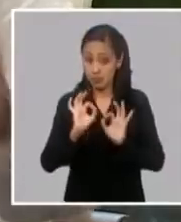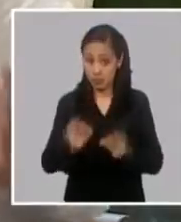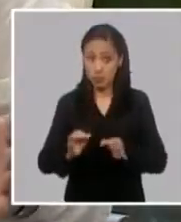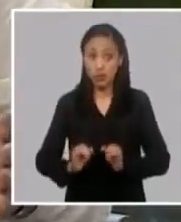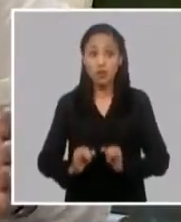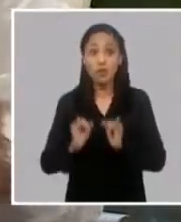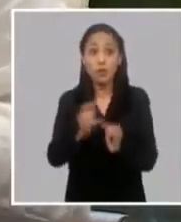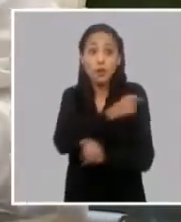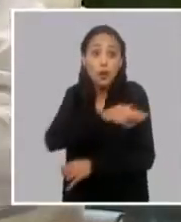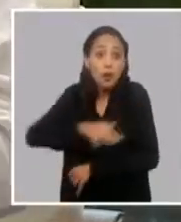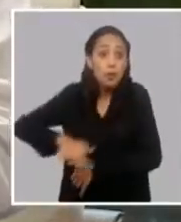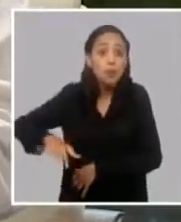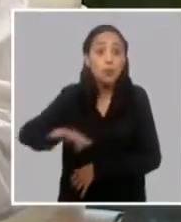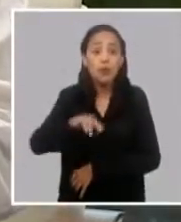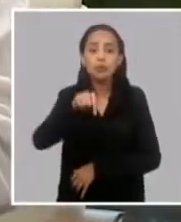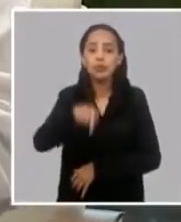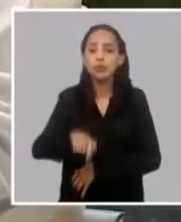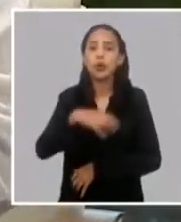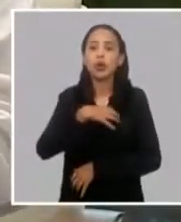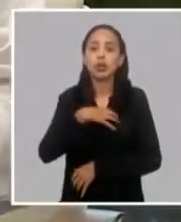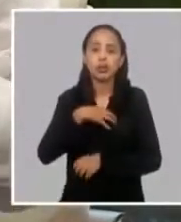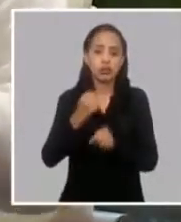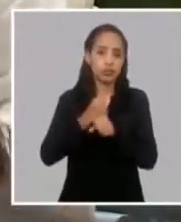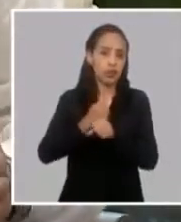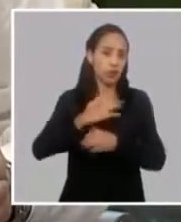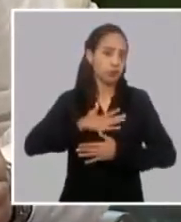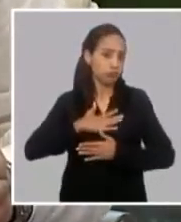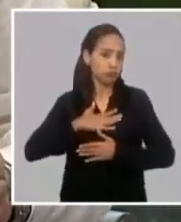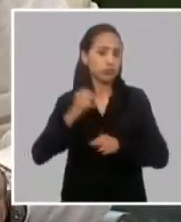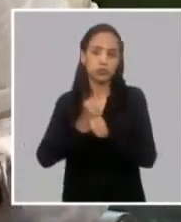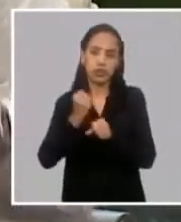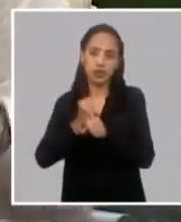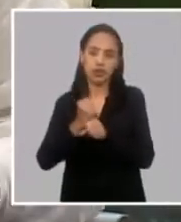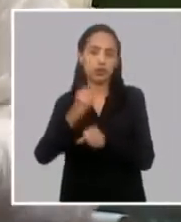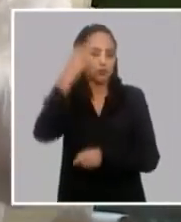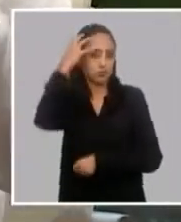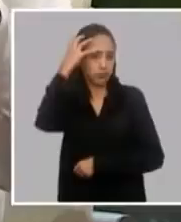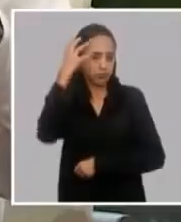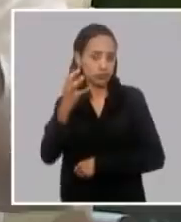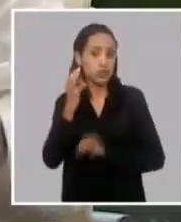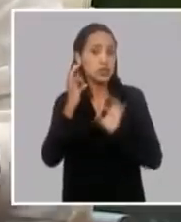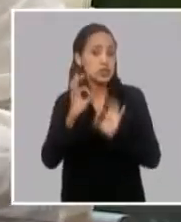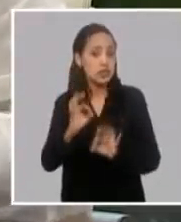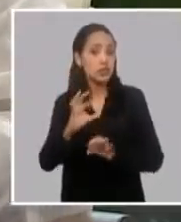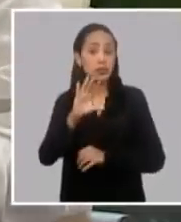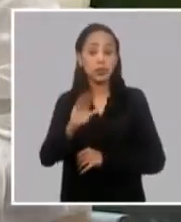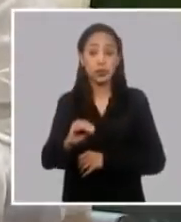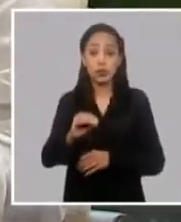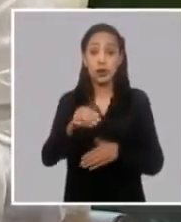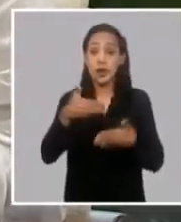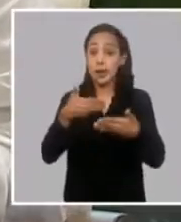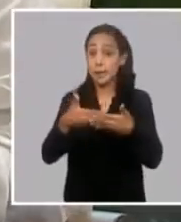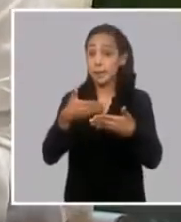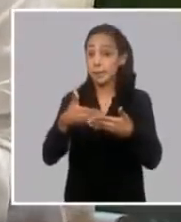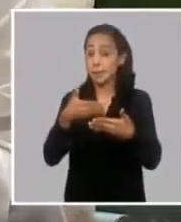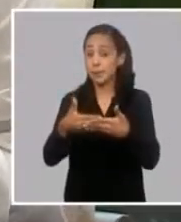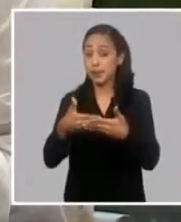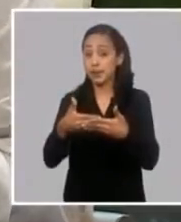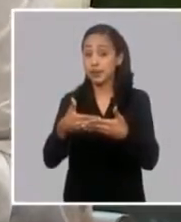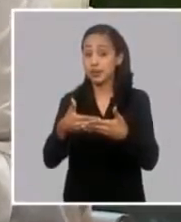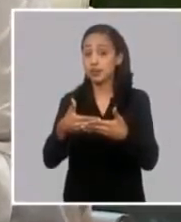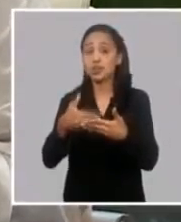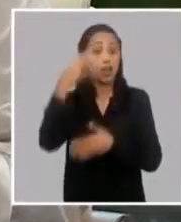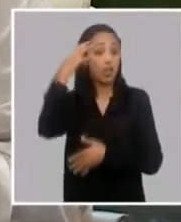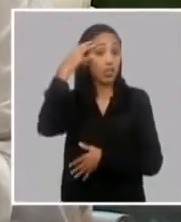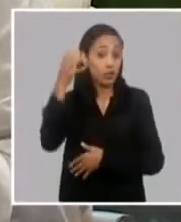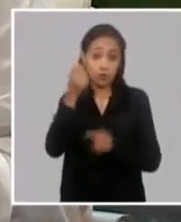incluye sector no estatal y el sector estatal siempre hemos planteado la empresa estatal como sujeto principal de